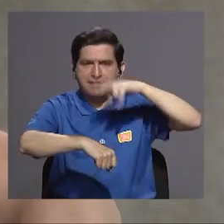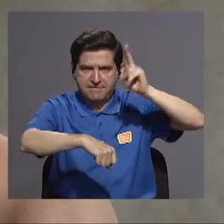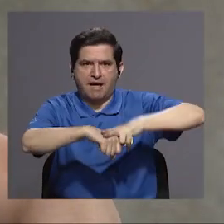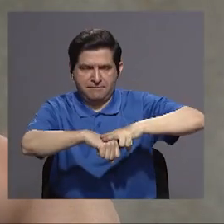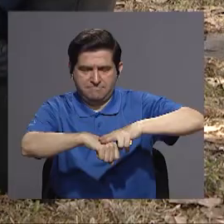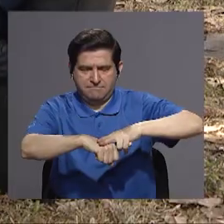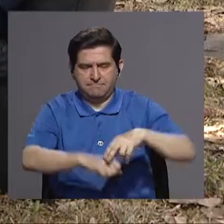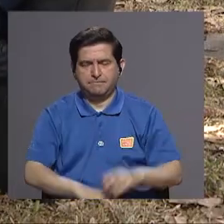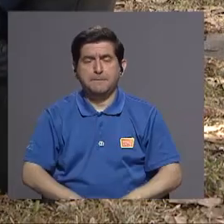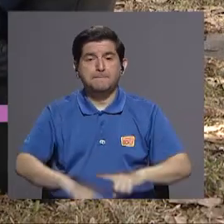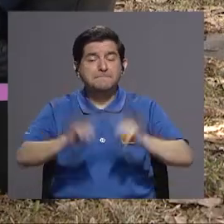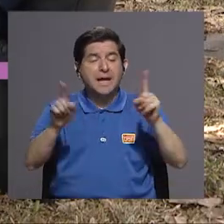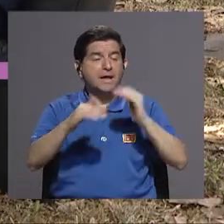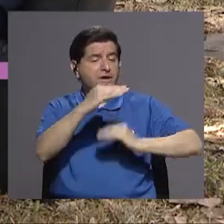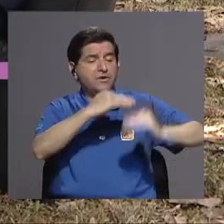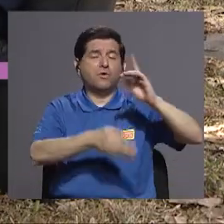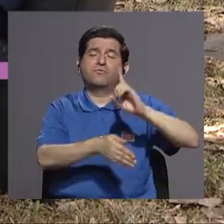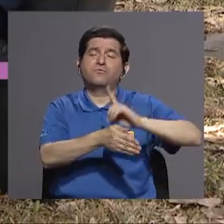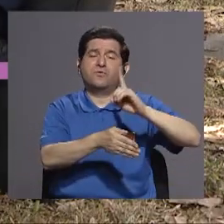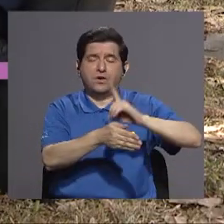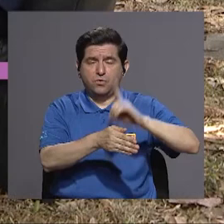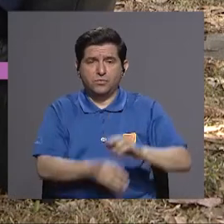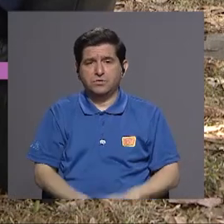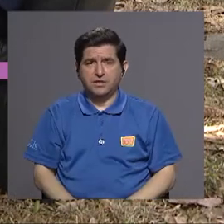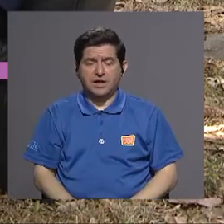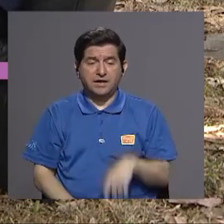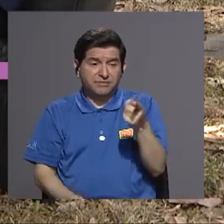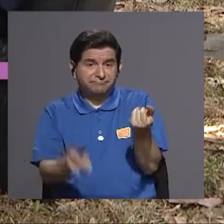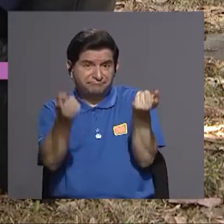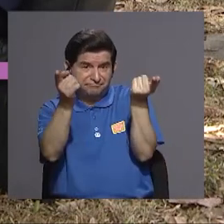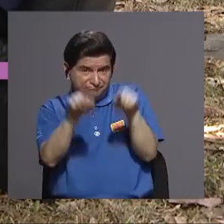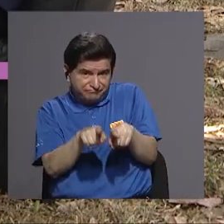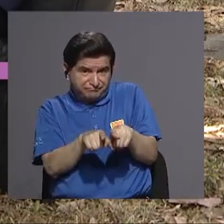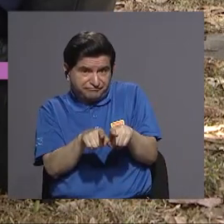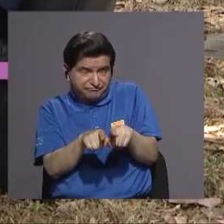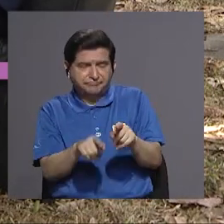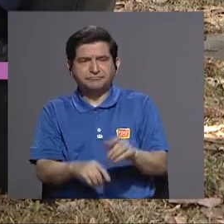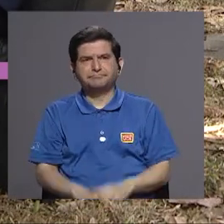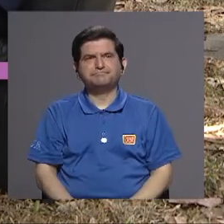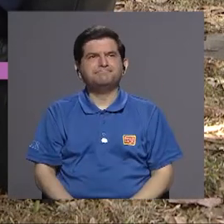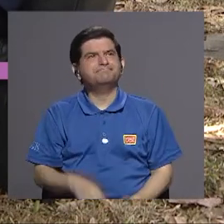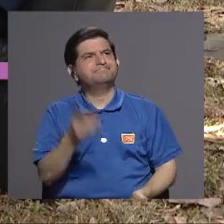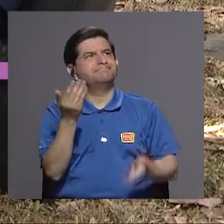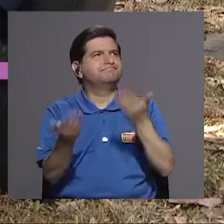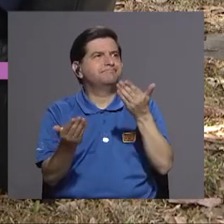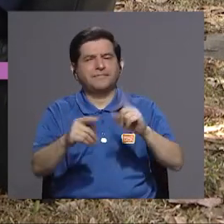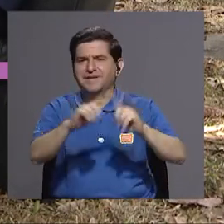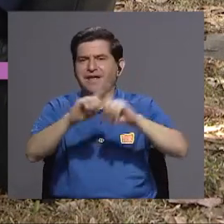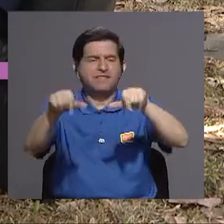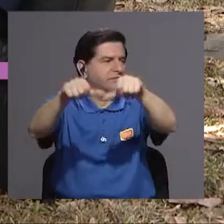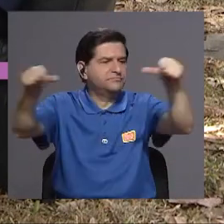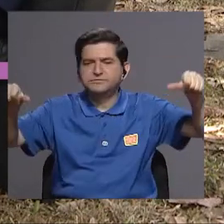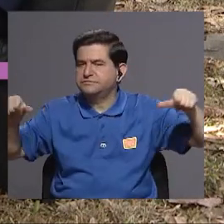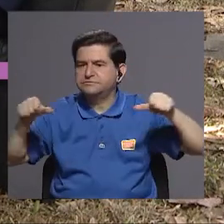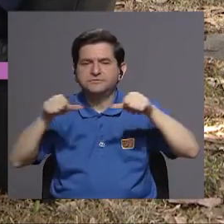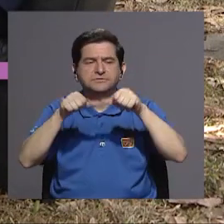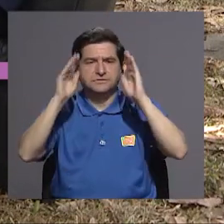pero la facultad de medicina como es muy muy este digamos de muchas disciplinas